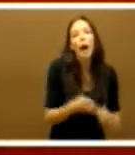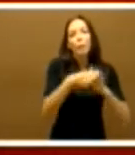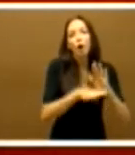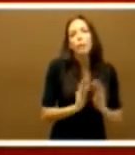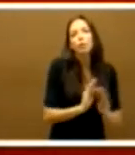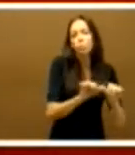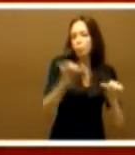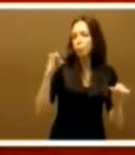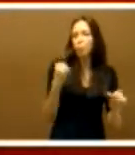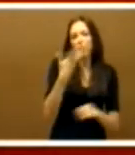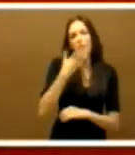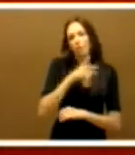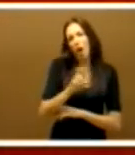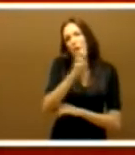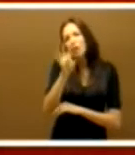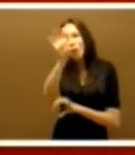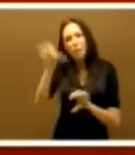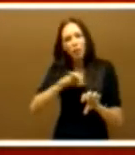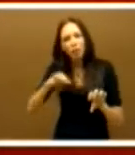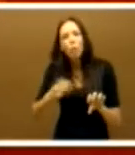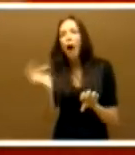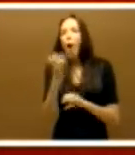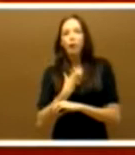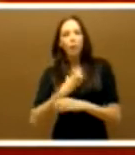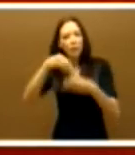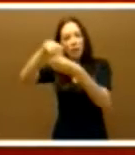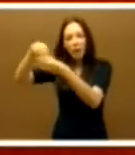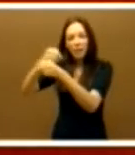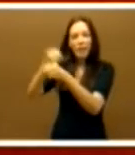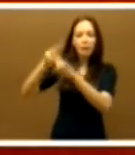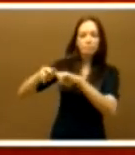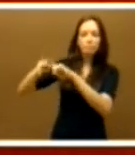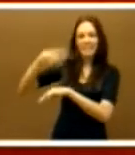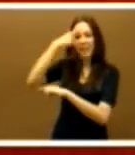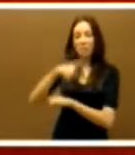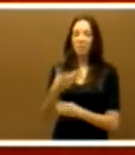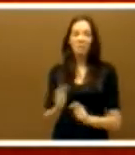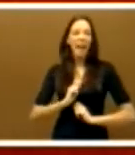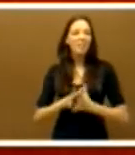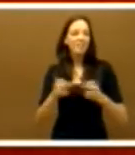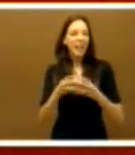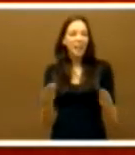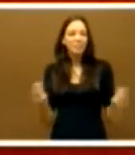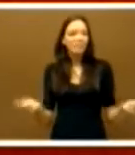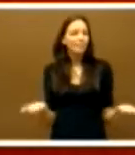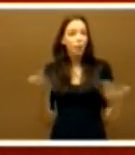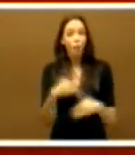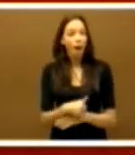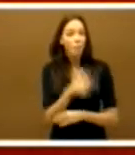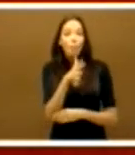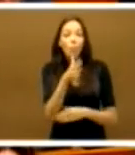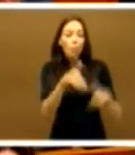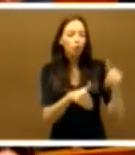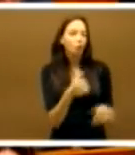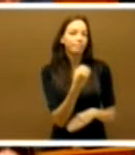lo que hacen en otras comunidades, en otros ayuntamientos y no nos anima precisamente eso a votar al PP. Por eso no vamos a votar al PP.